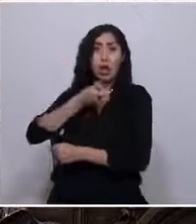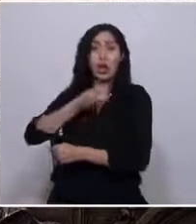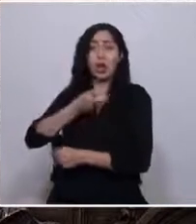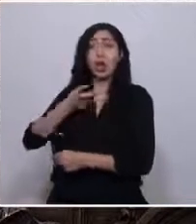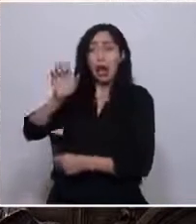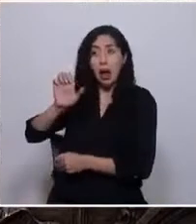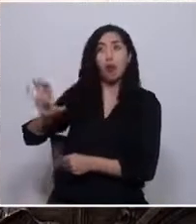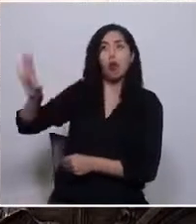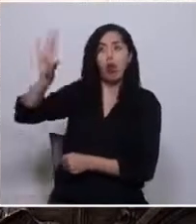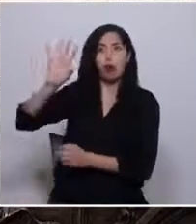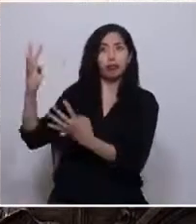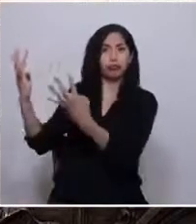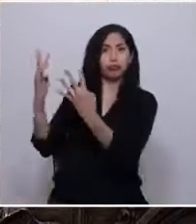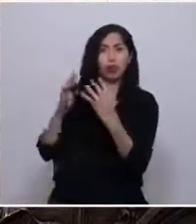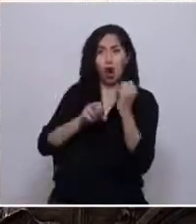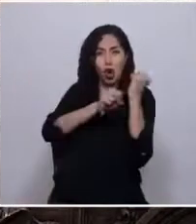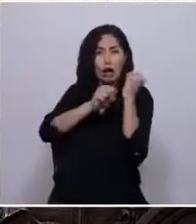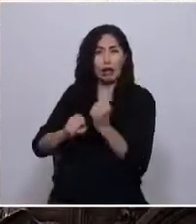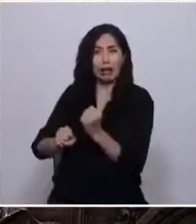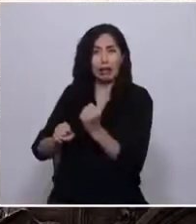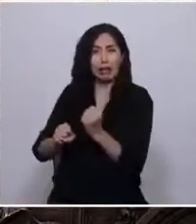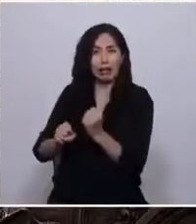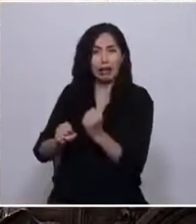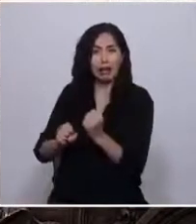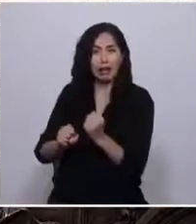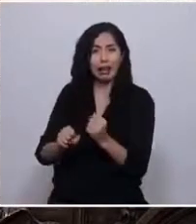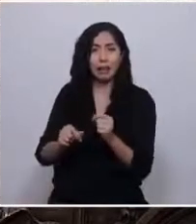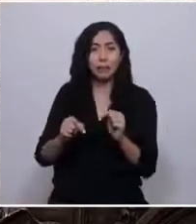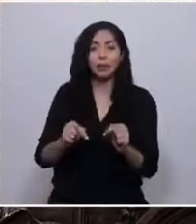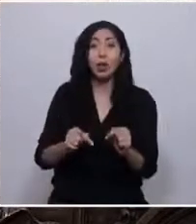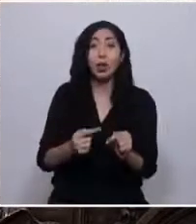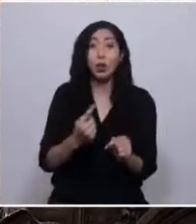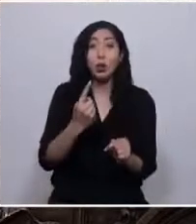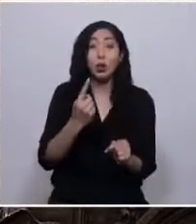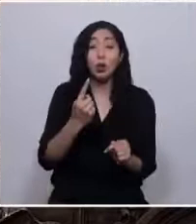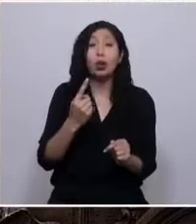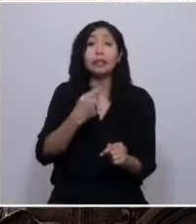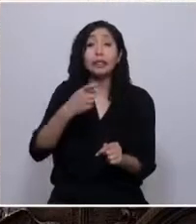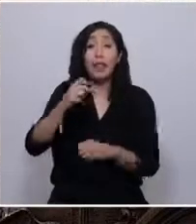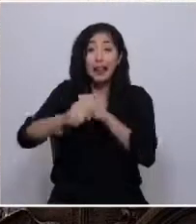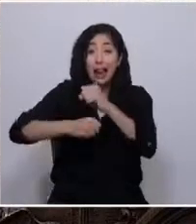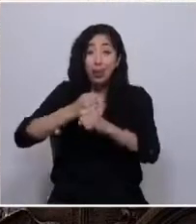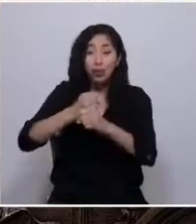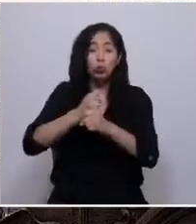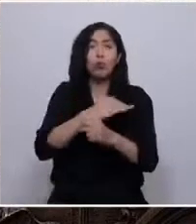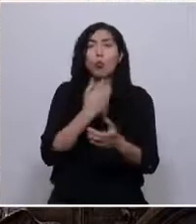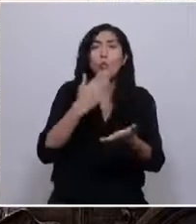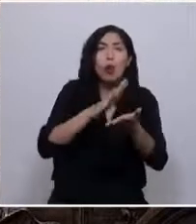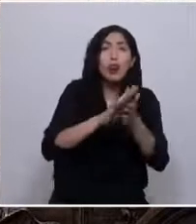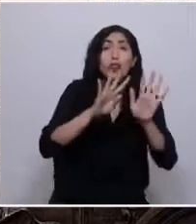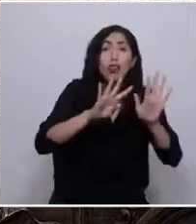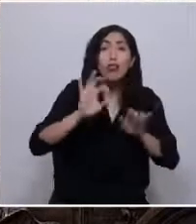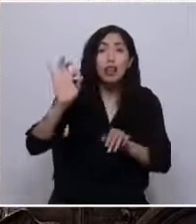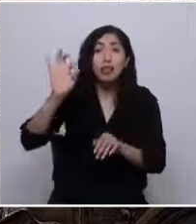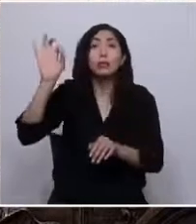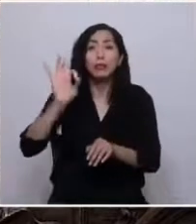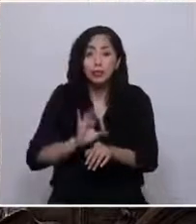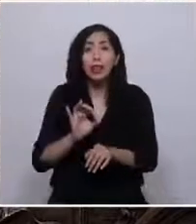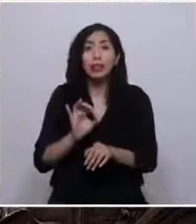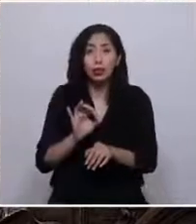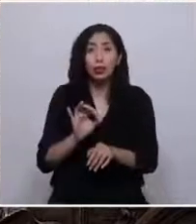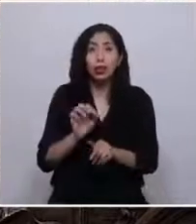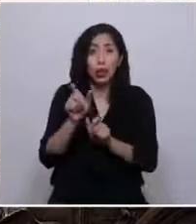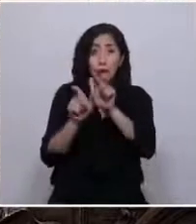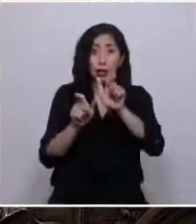trajo la conquista. En un siglo murió el 90% de la población americana, asesinada, obligada a trabajar hasta